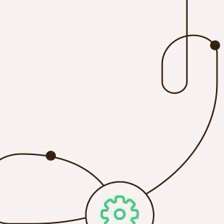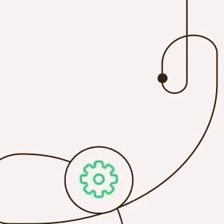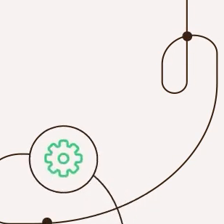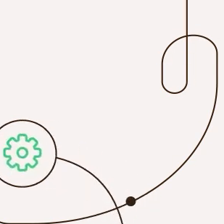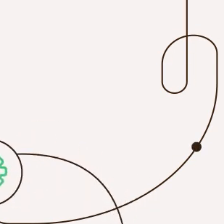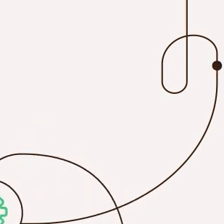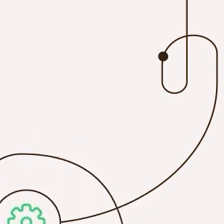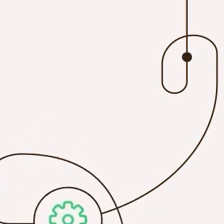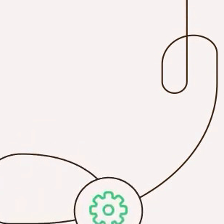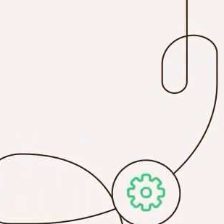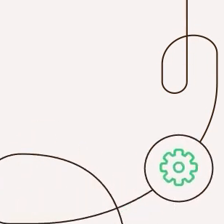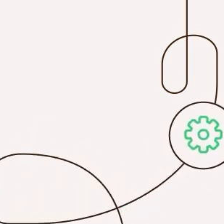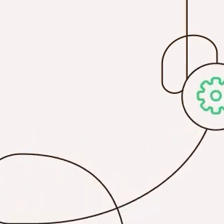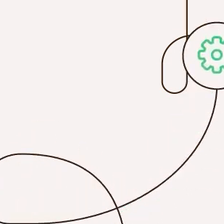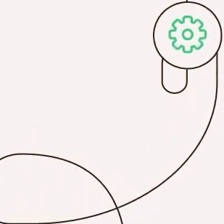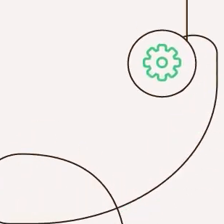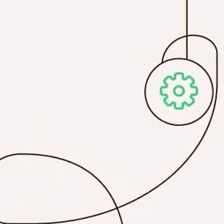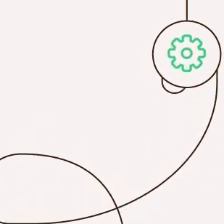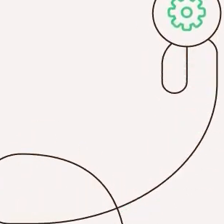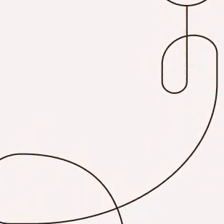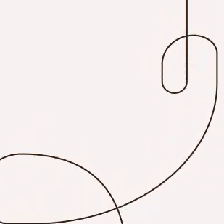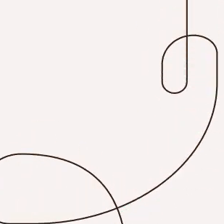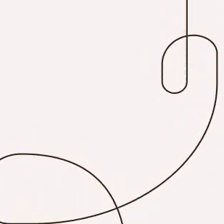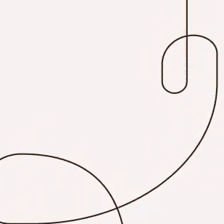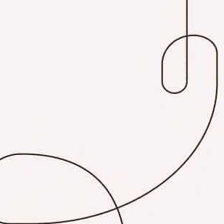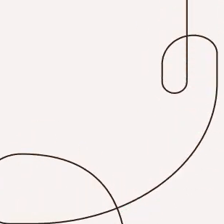¡Gracias! ¡Gracias! ¡Gracias!